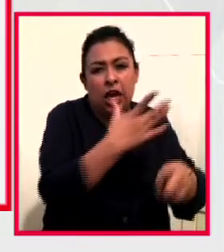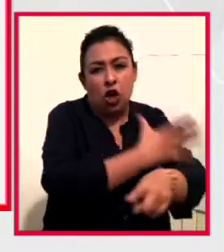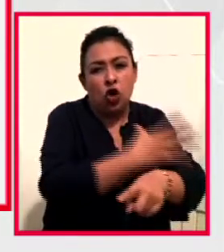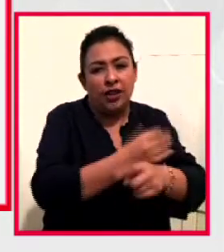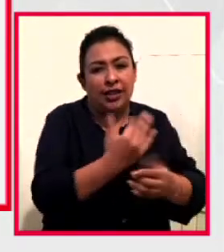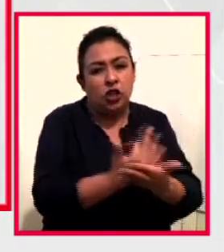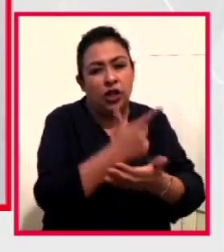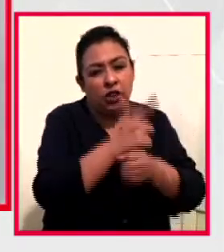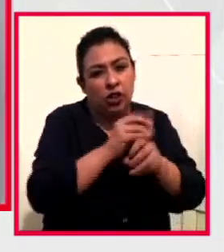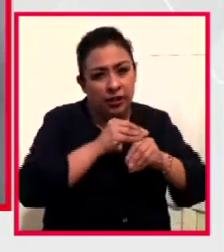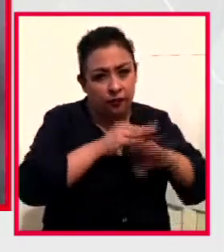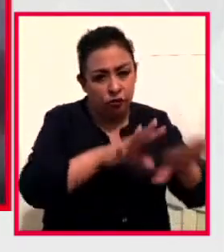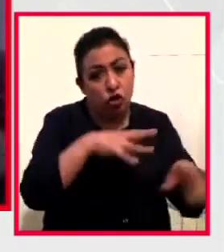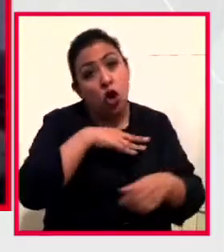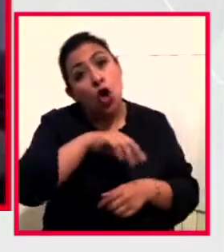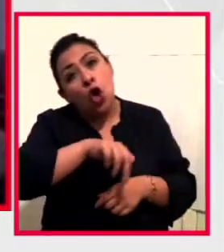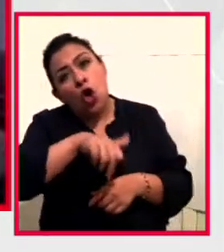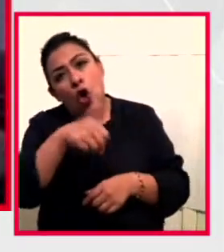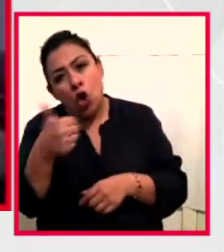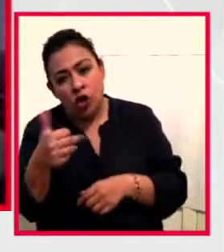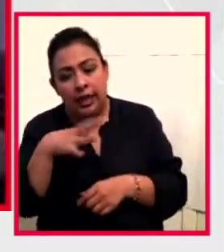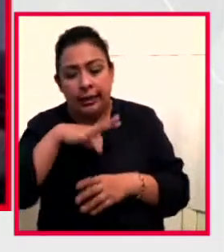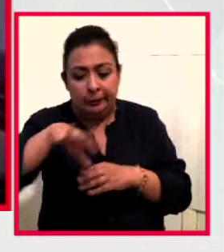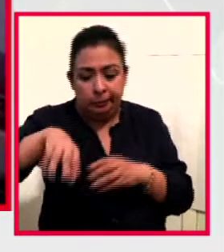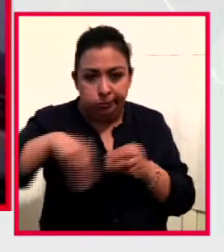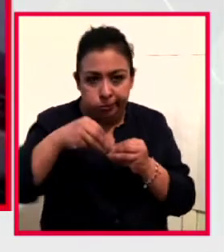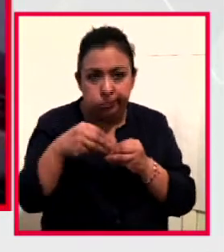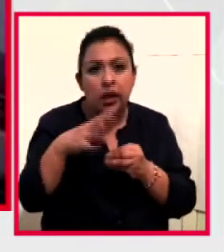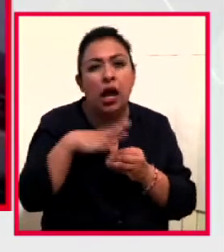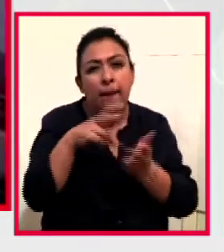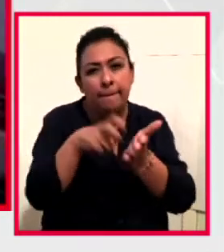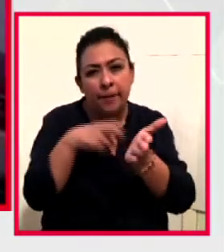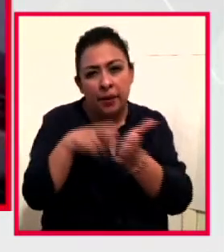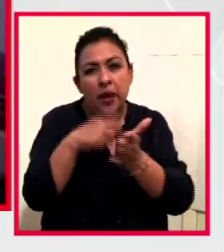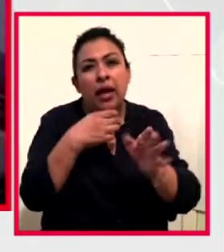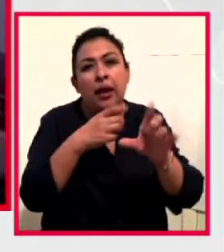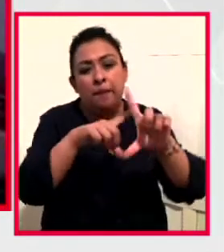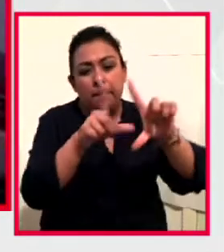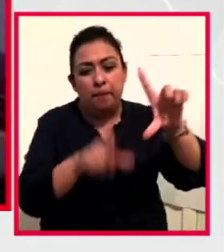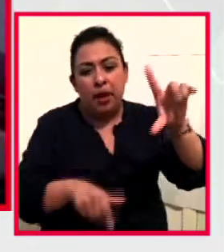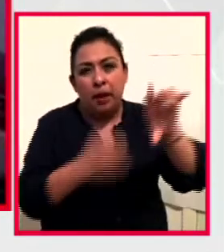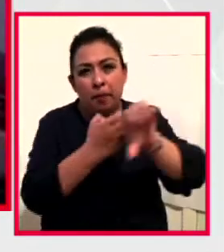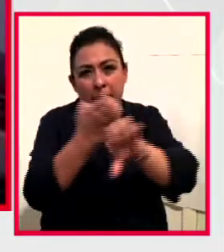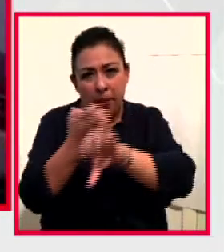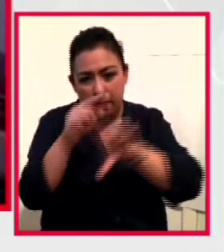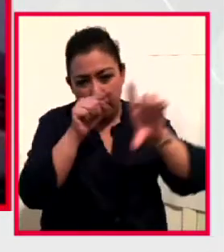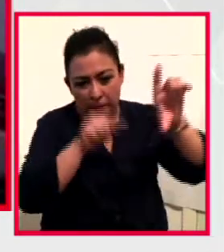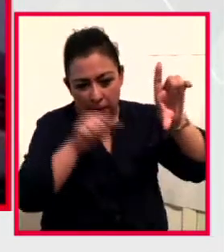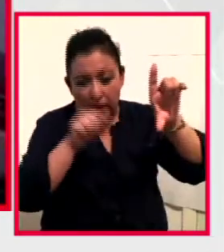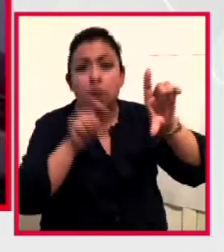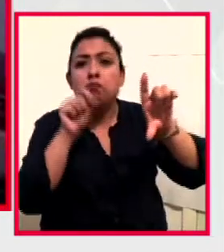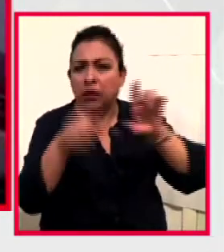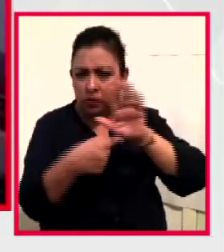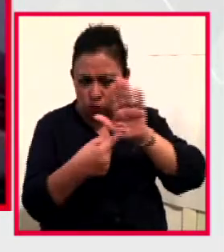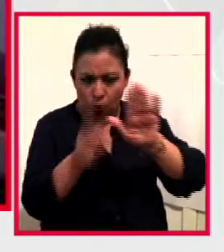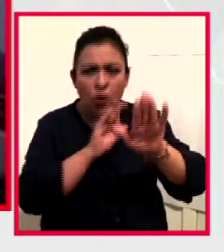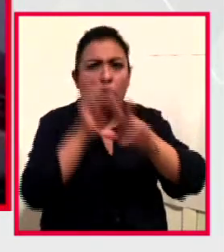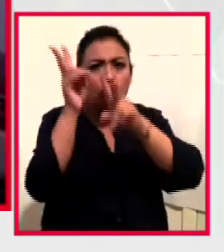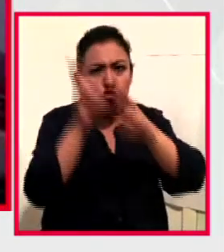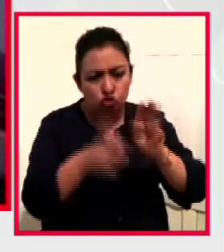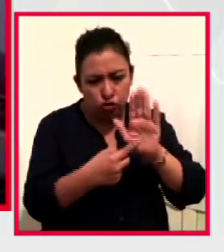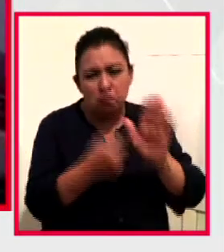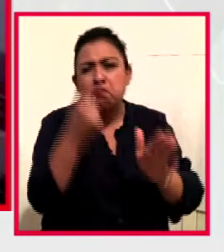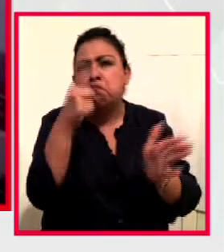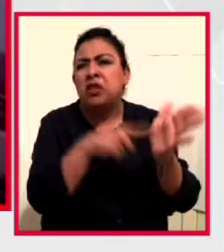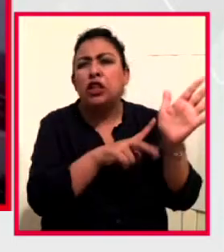Difusión, más aparte hay algunas otras que se editan en los estados de la República, pero también están disponibles, son más de 1.200